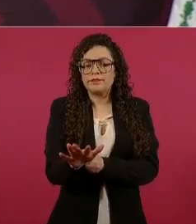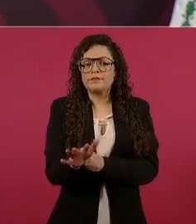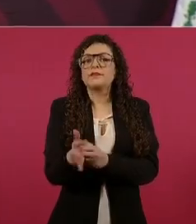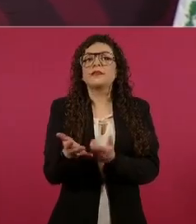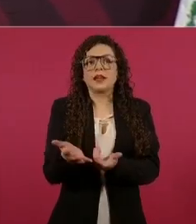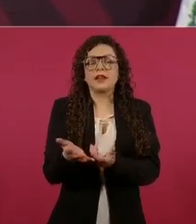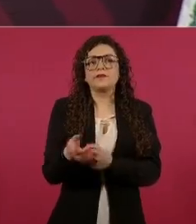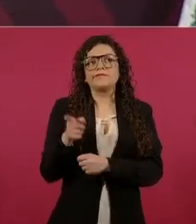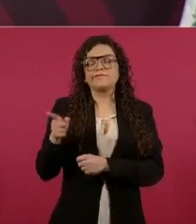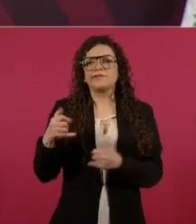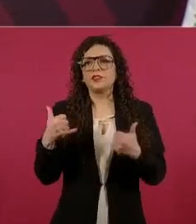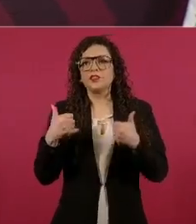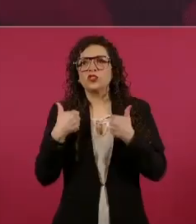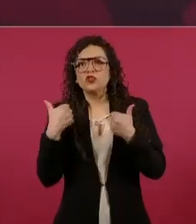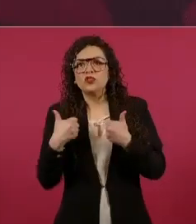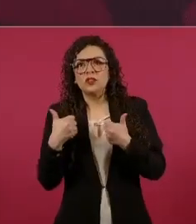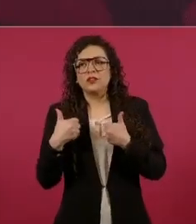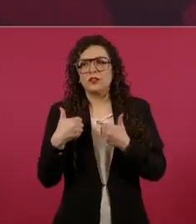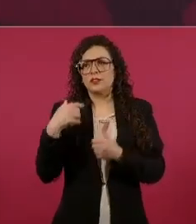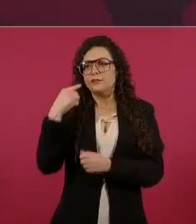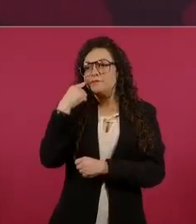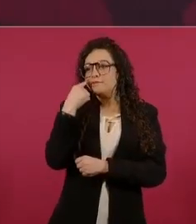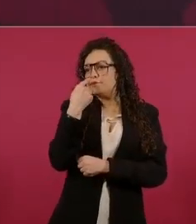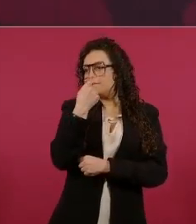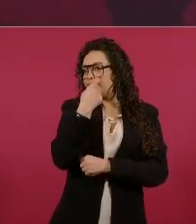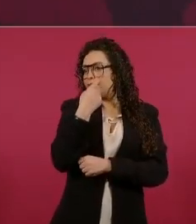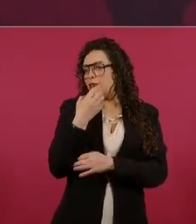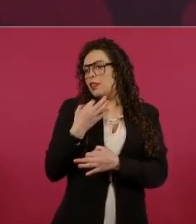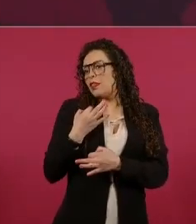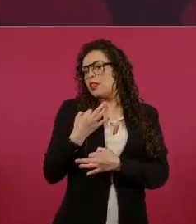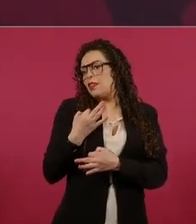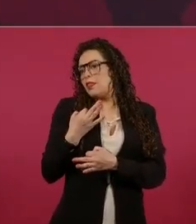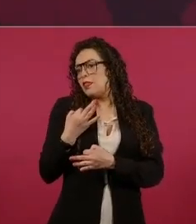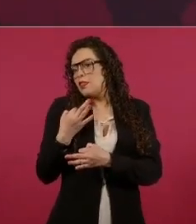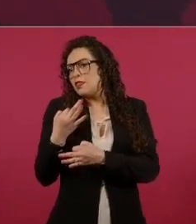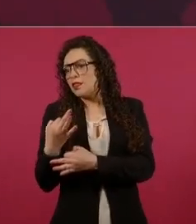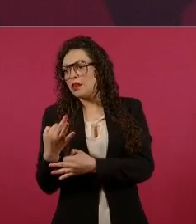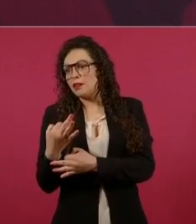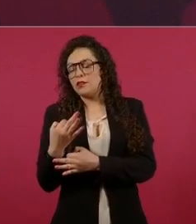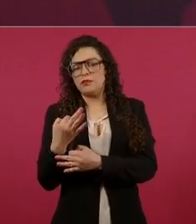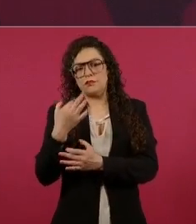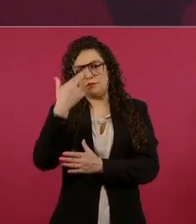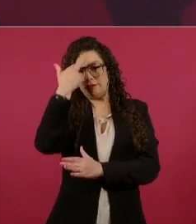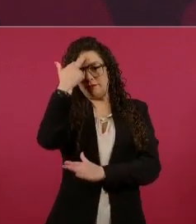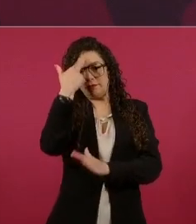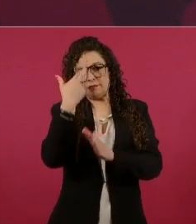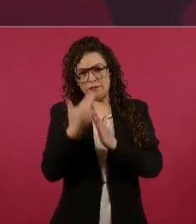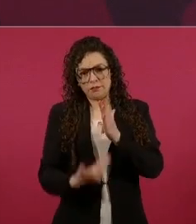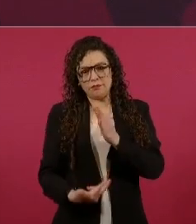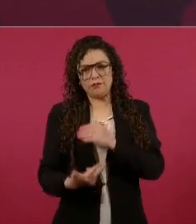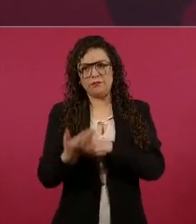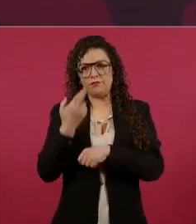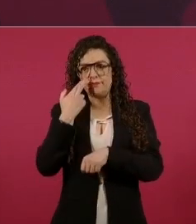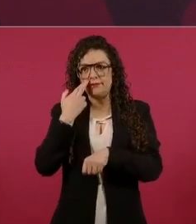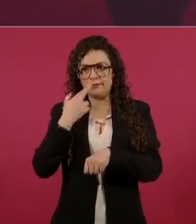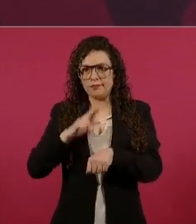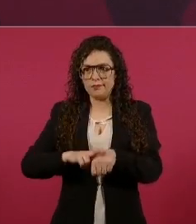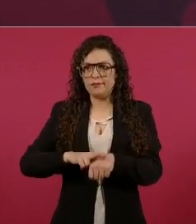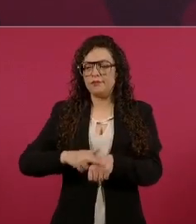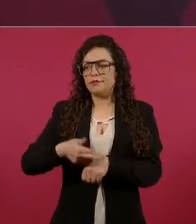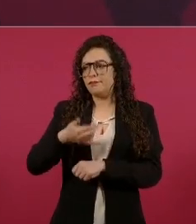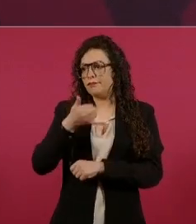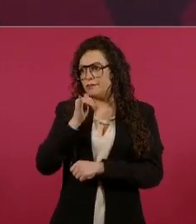a tomar el camino de las conductas antisociales, eso es lo más